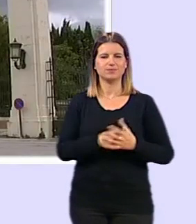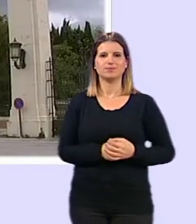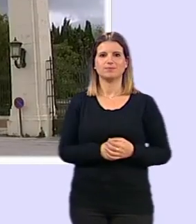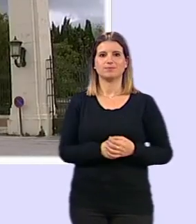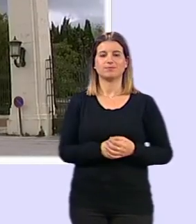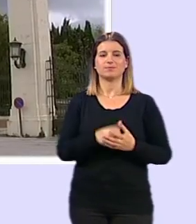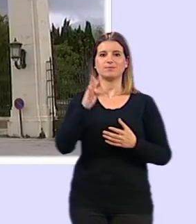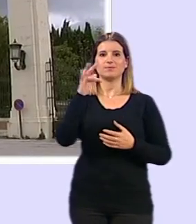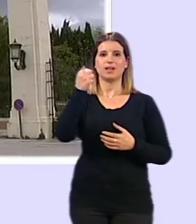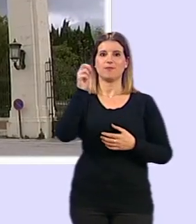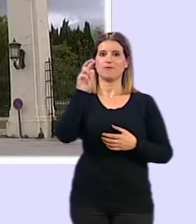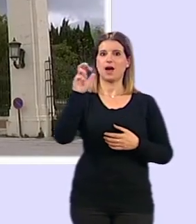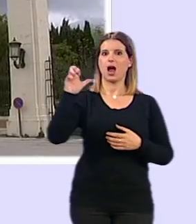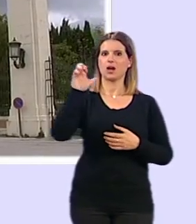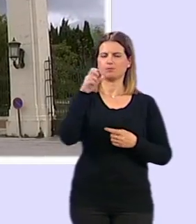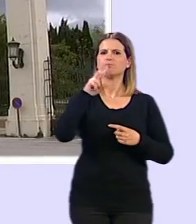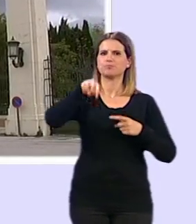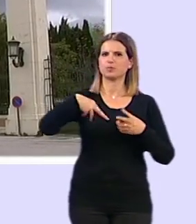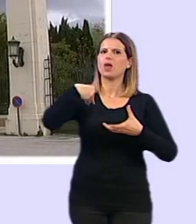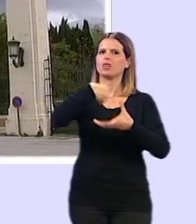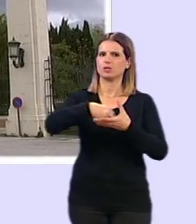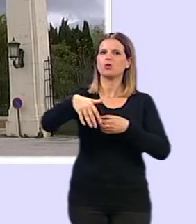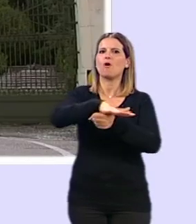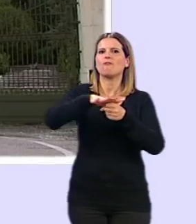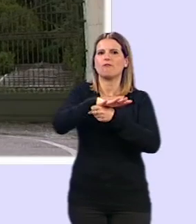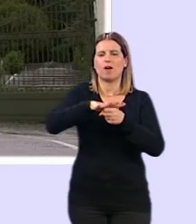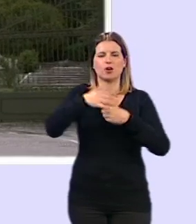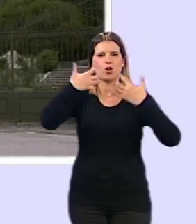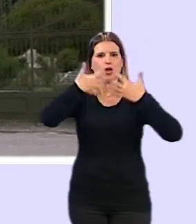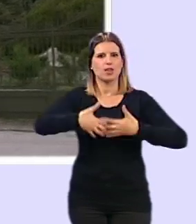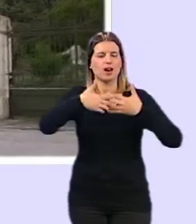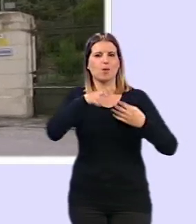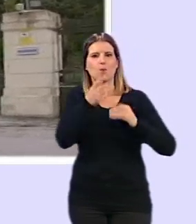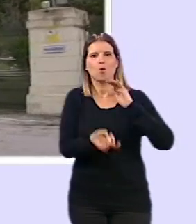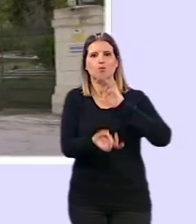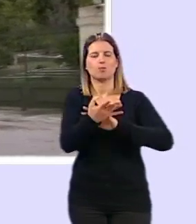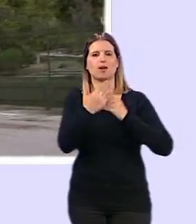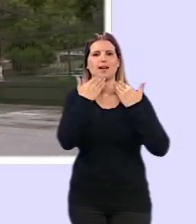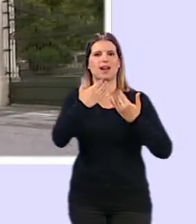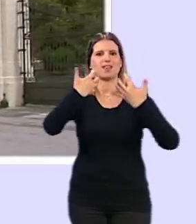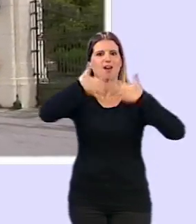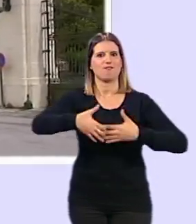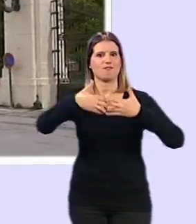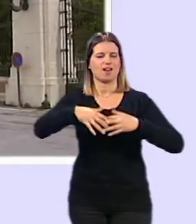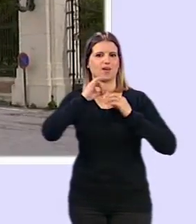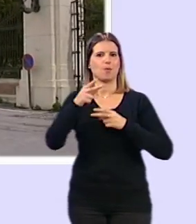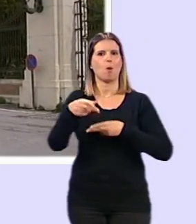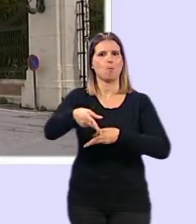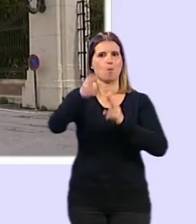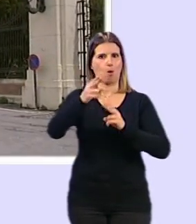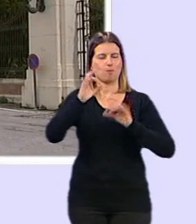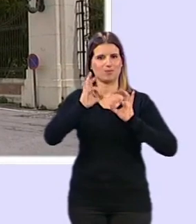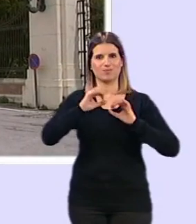El Fargue es un barrio de la ciudad de Granada que nació gracias a la Fábrica Nacional de Pólvora y Explosivos de la Real Artillería. Una